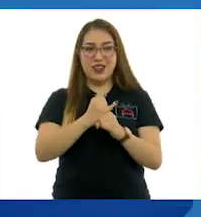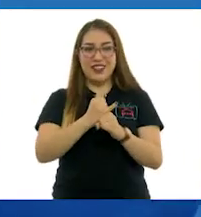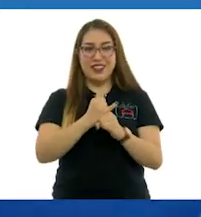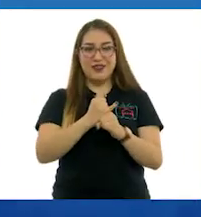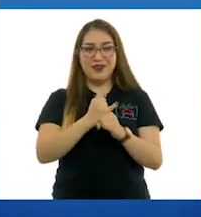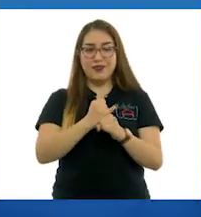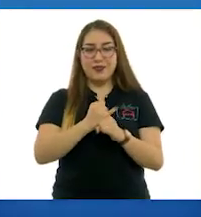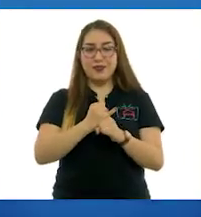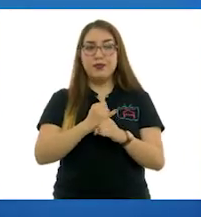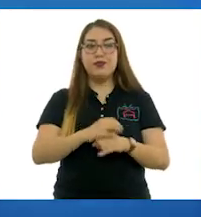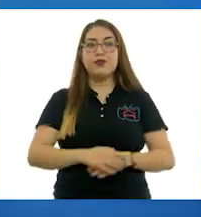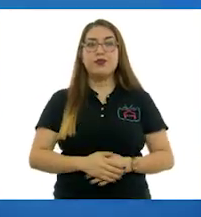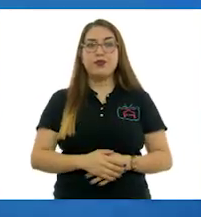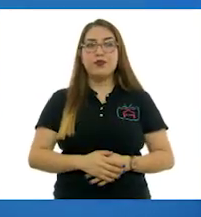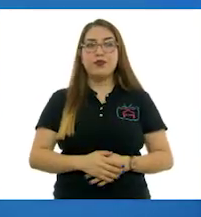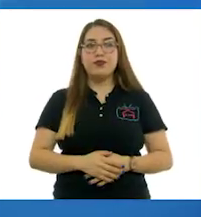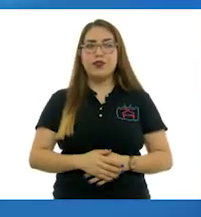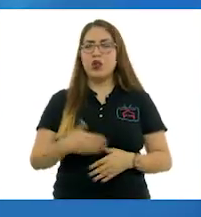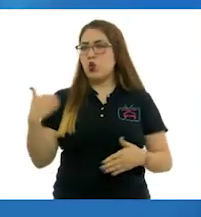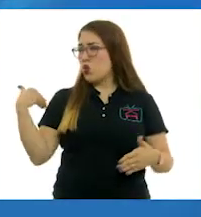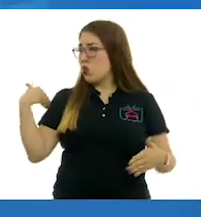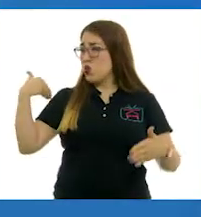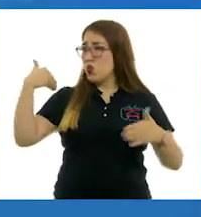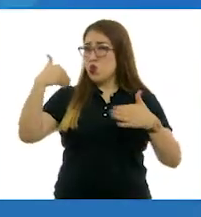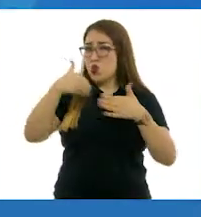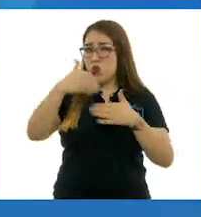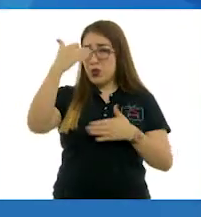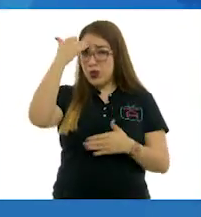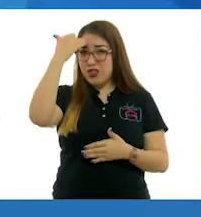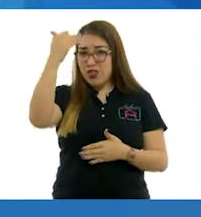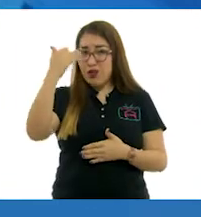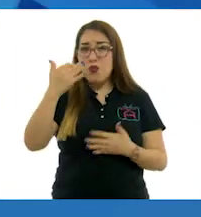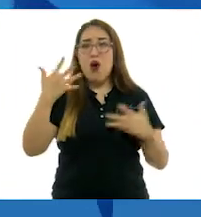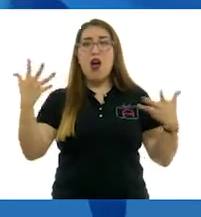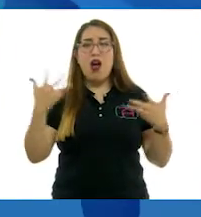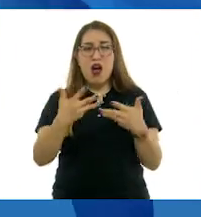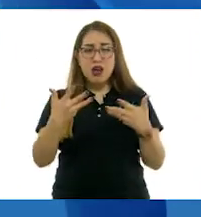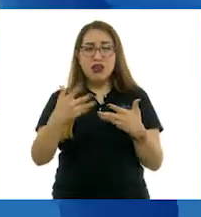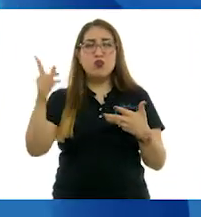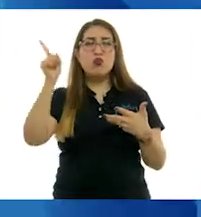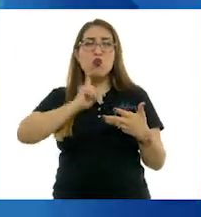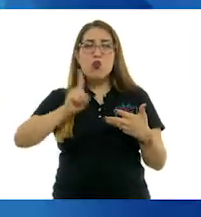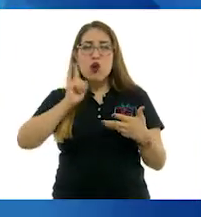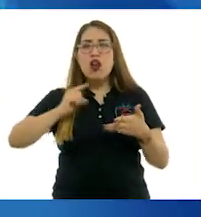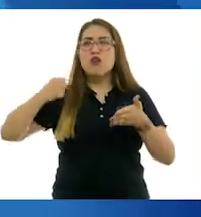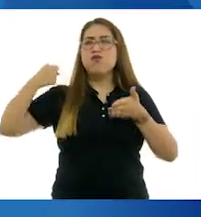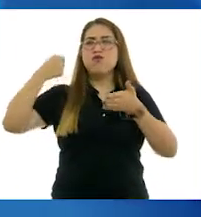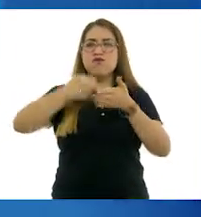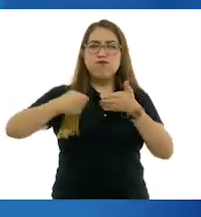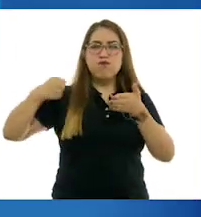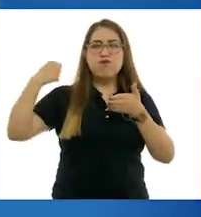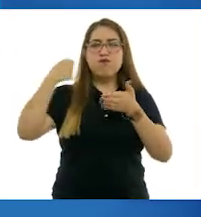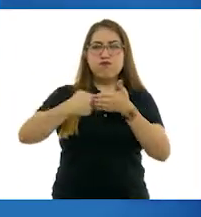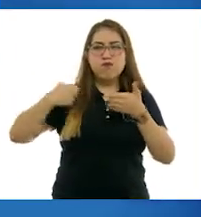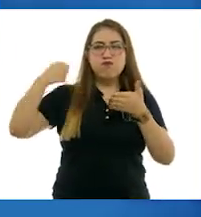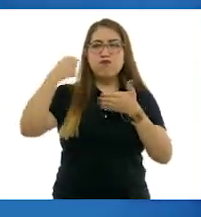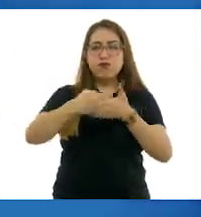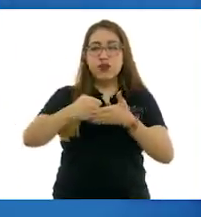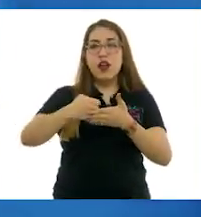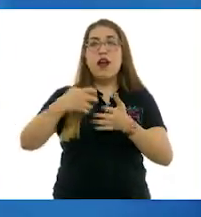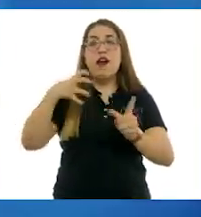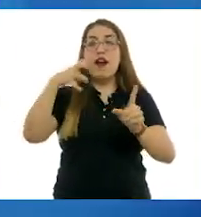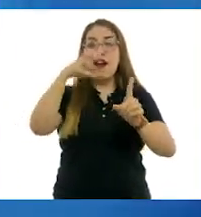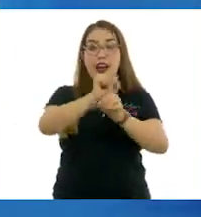fue solicitado de mucho tiempo atrás por los grupos feministas para recordar ese día